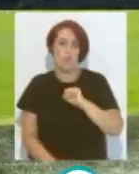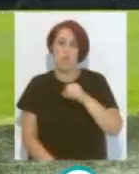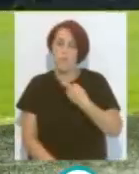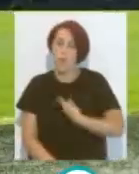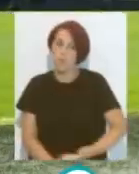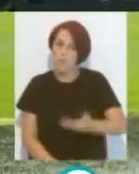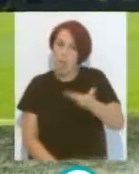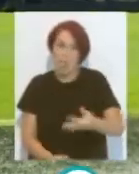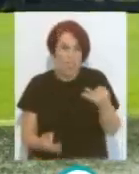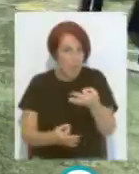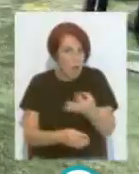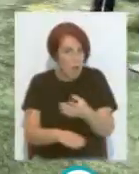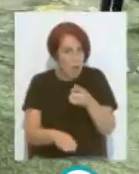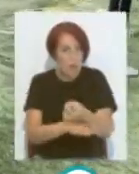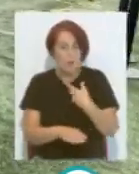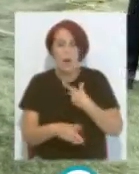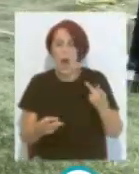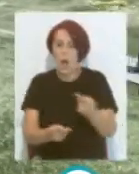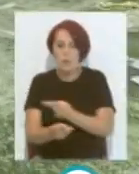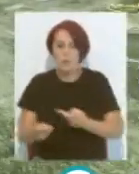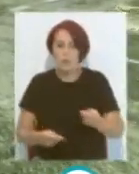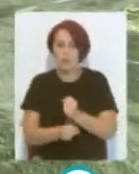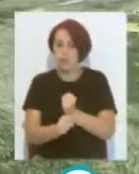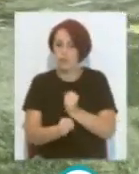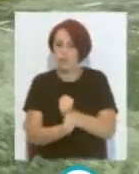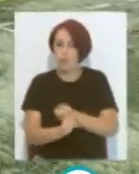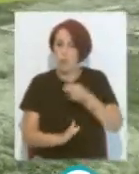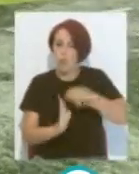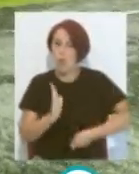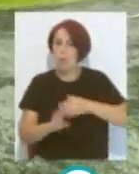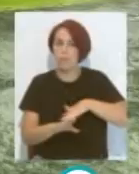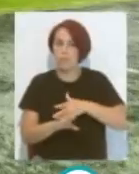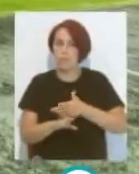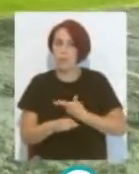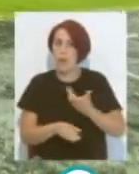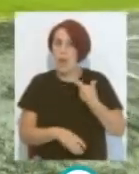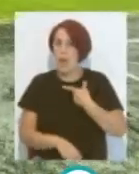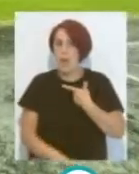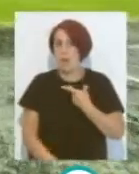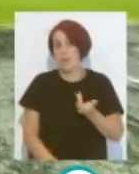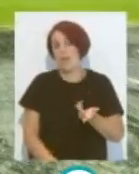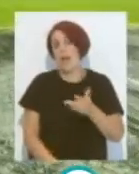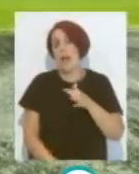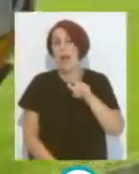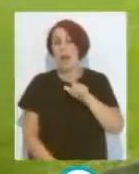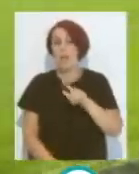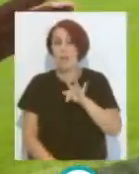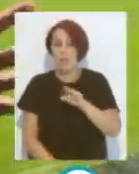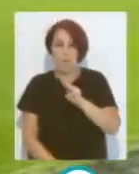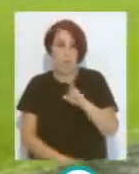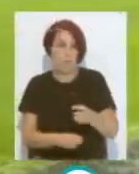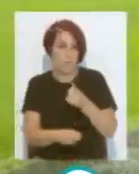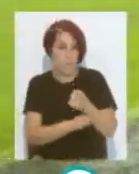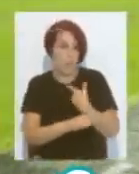una gran labor los jardineros Para mantener esas exigencias que pone la LFP Claro, porque